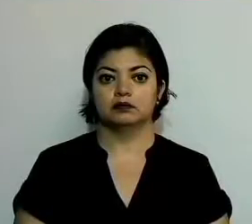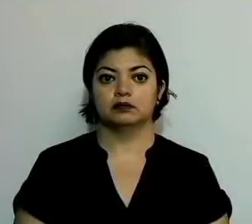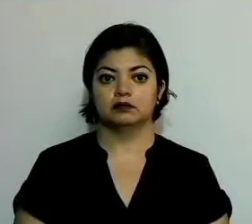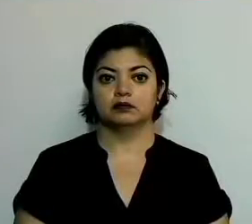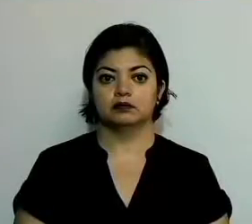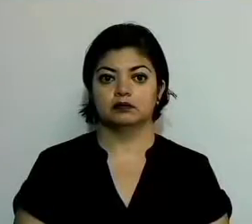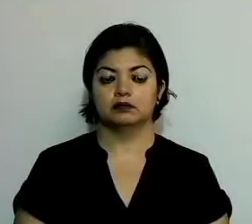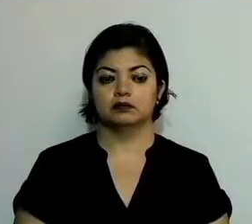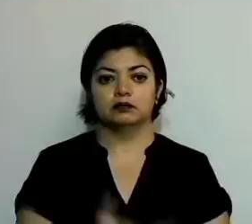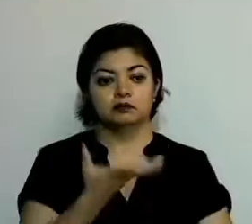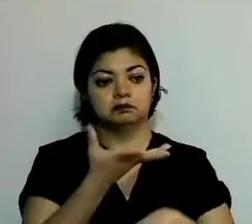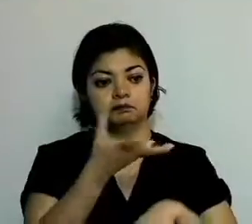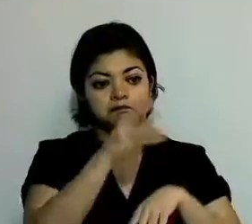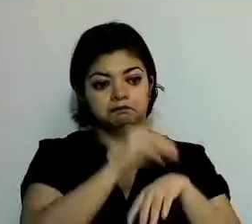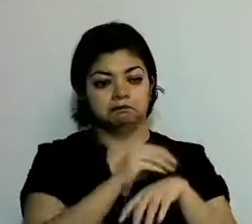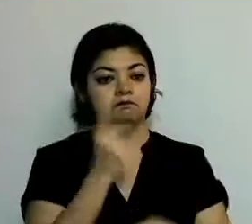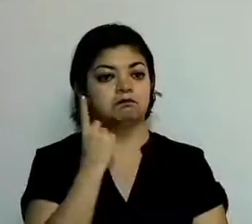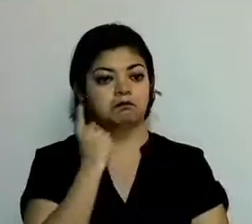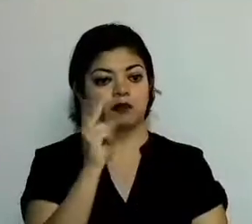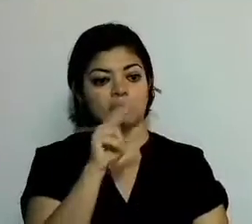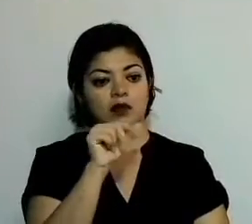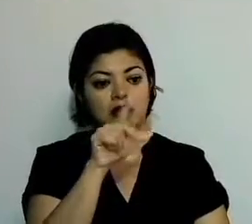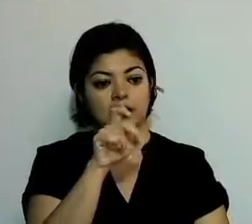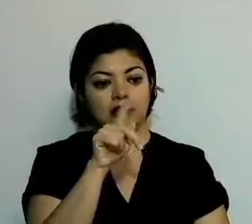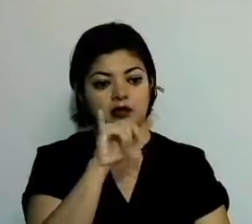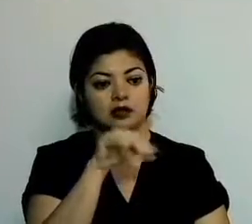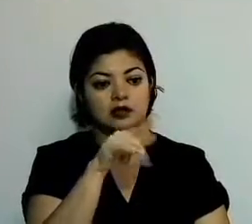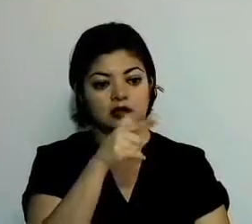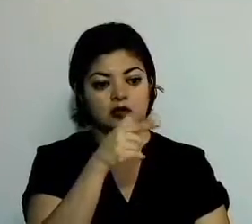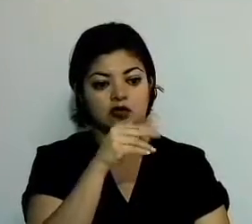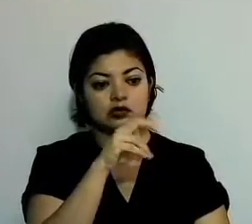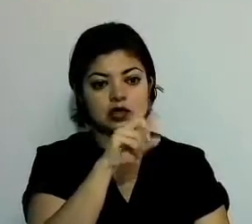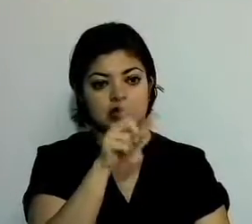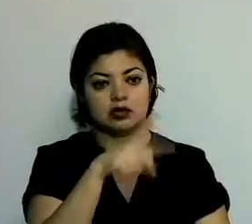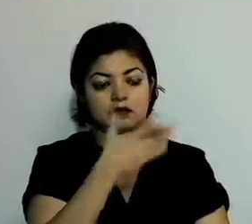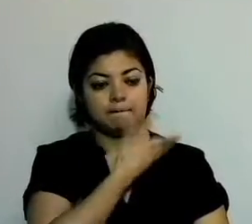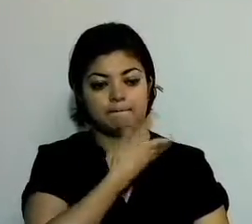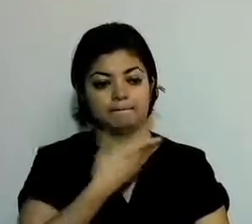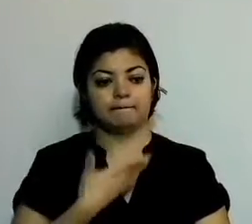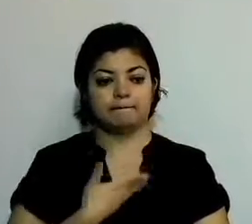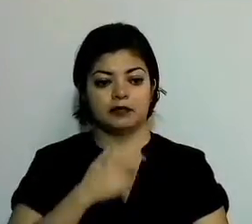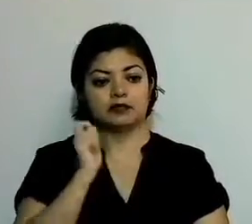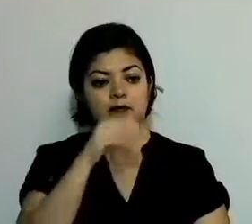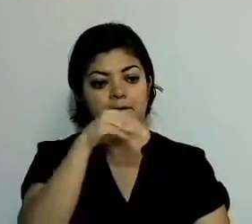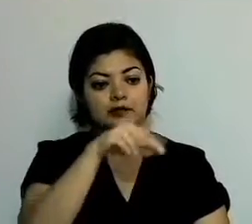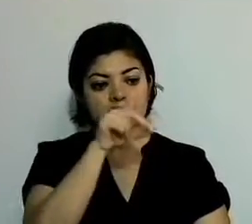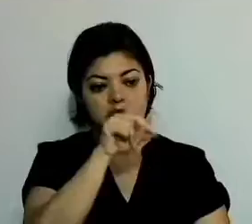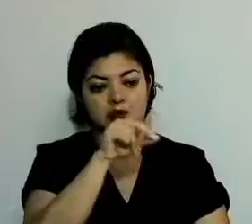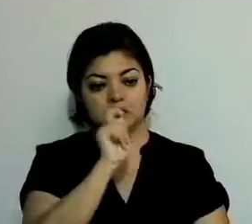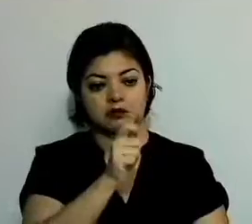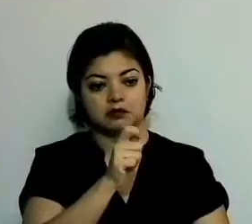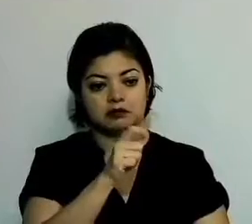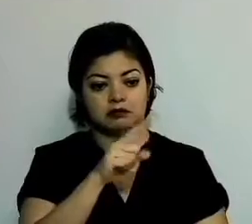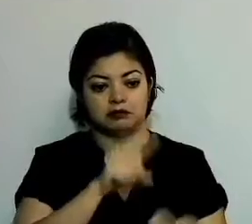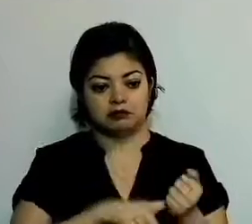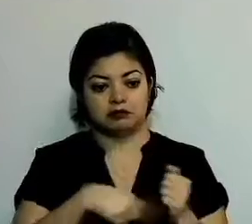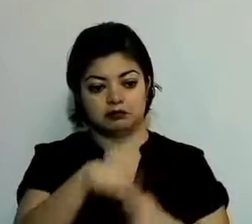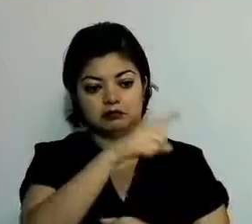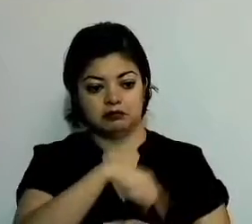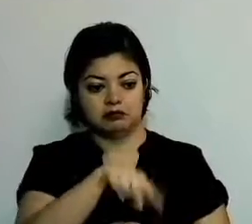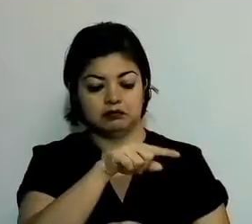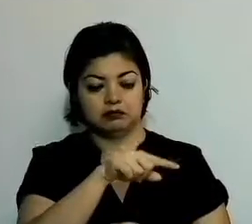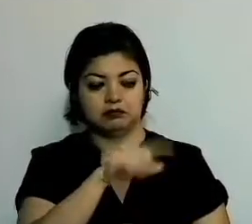Con la venia del diputado Valentín González Bautista, presidente de la mesa directiva de esta sexagésima legislatura.